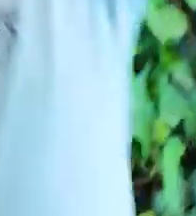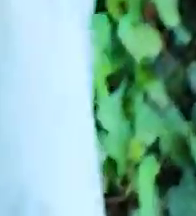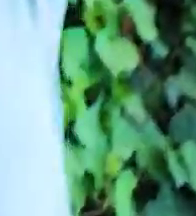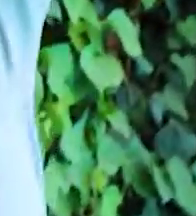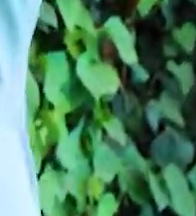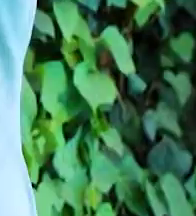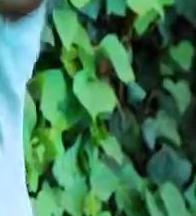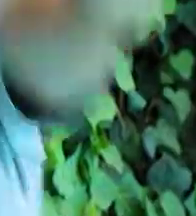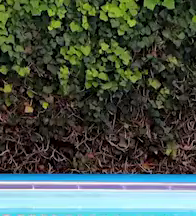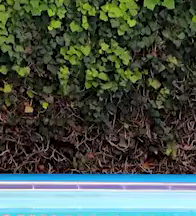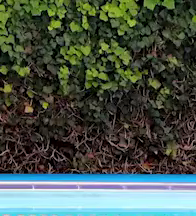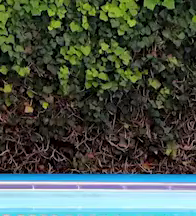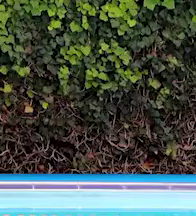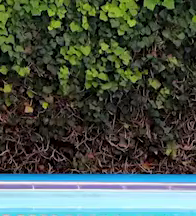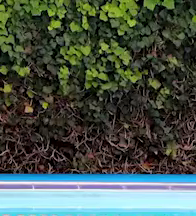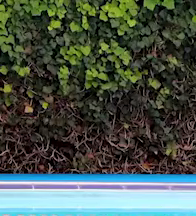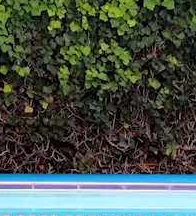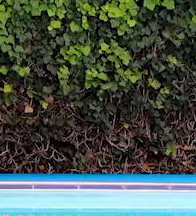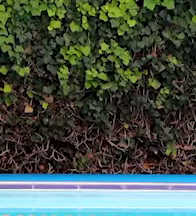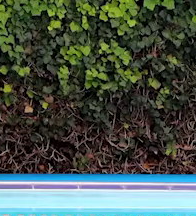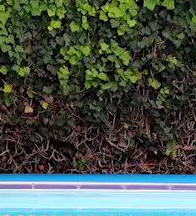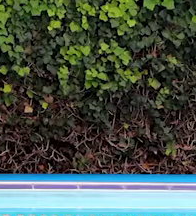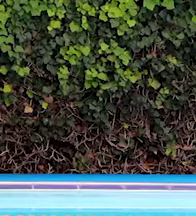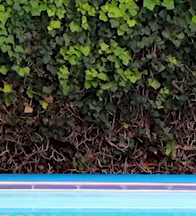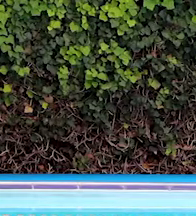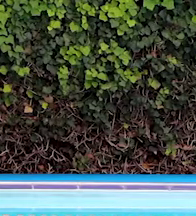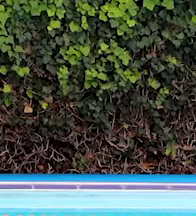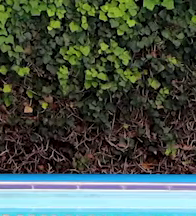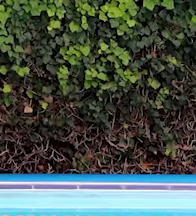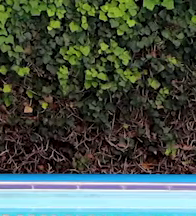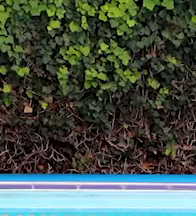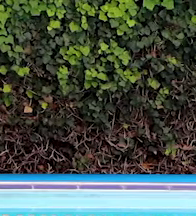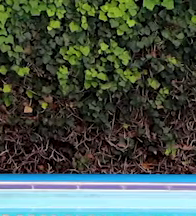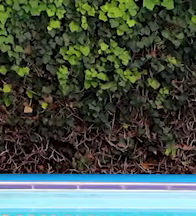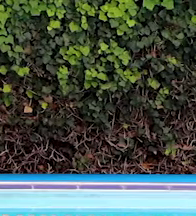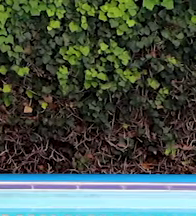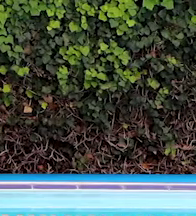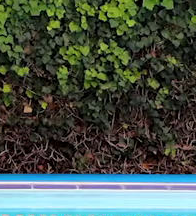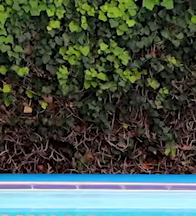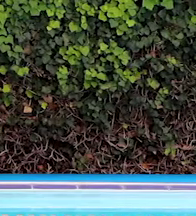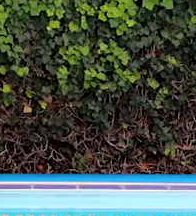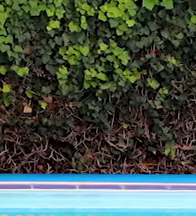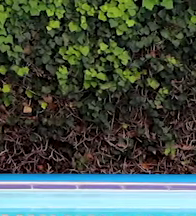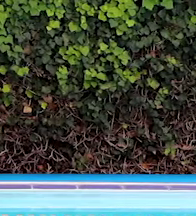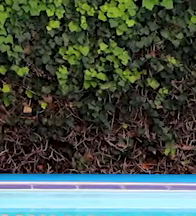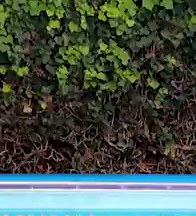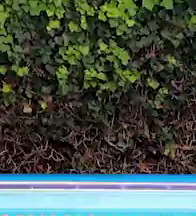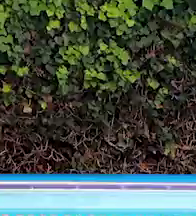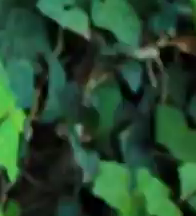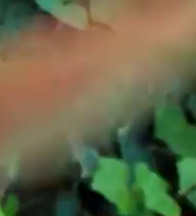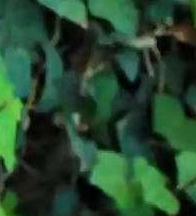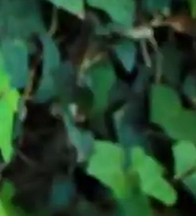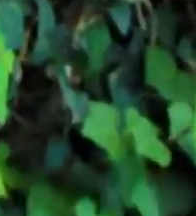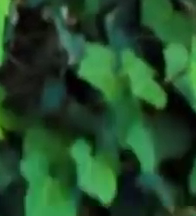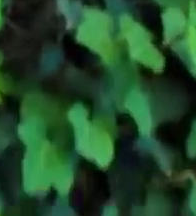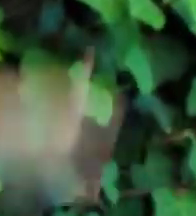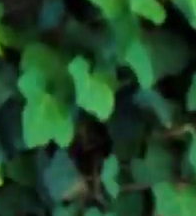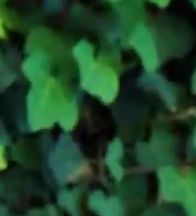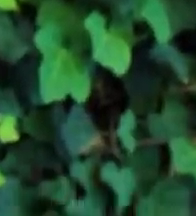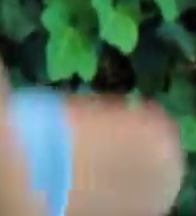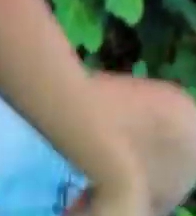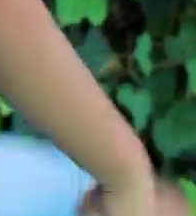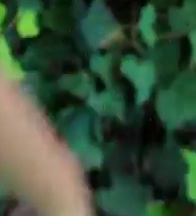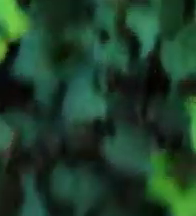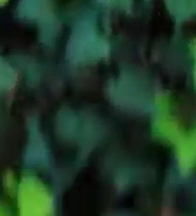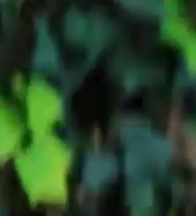¿Vale? Una más. Una más. Acuérdate. Elevas rodilla y la